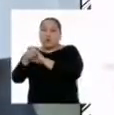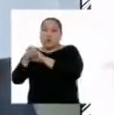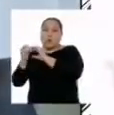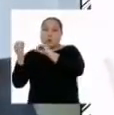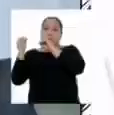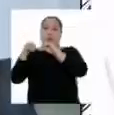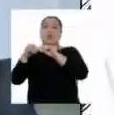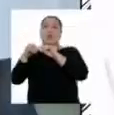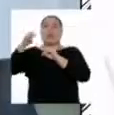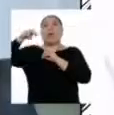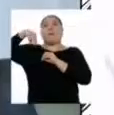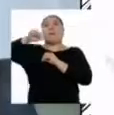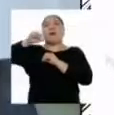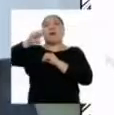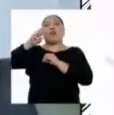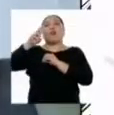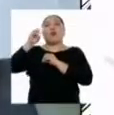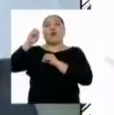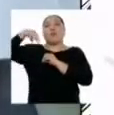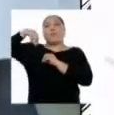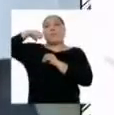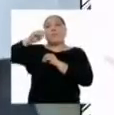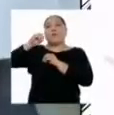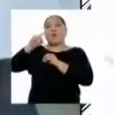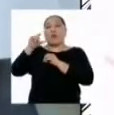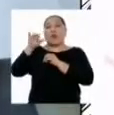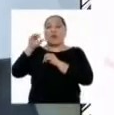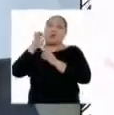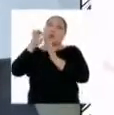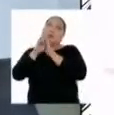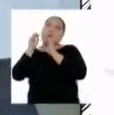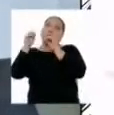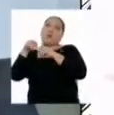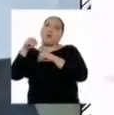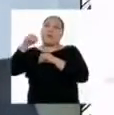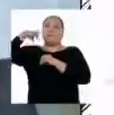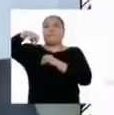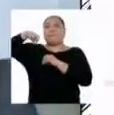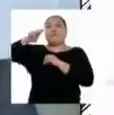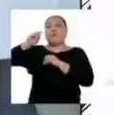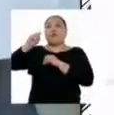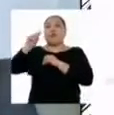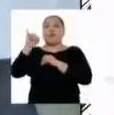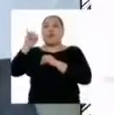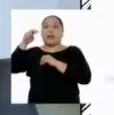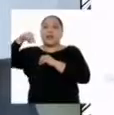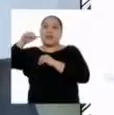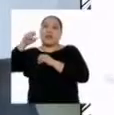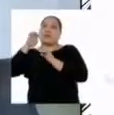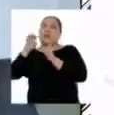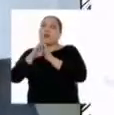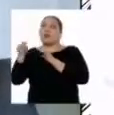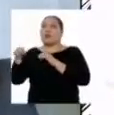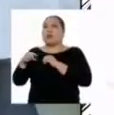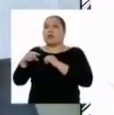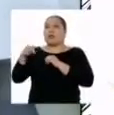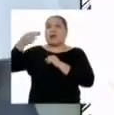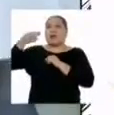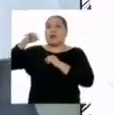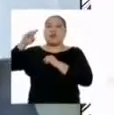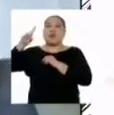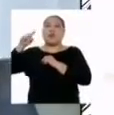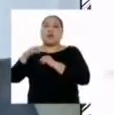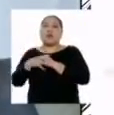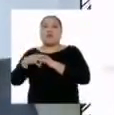formar macromoléculas esenciales, como las proteínas. Entre los macronutrientes tenemos el nitrógeno,